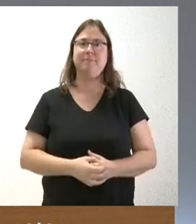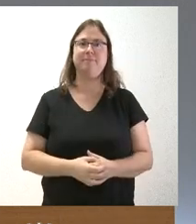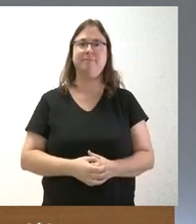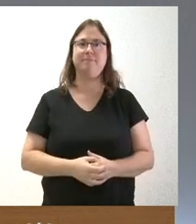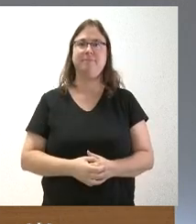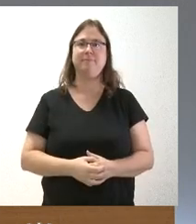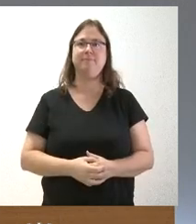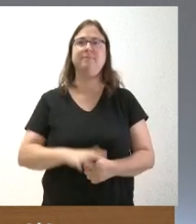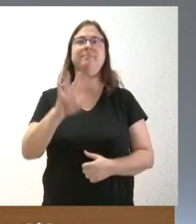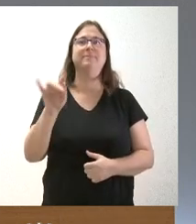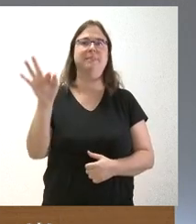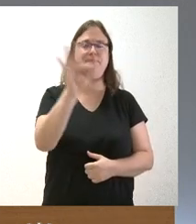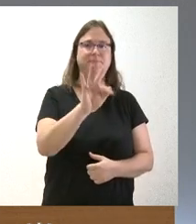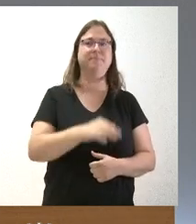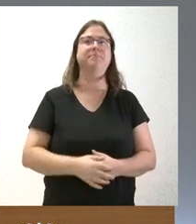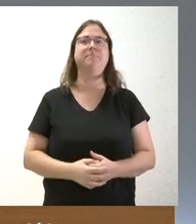Sí, adelante.